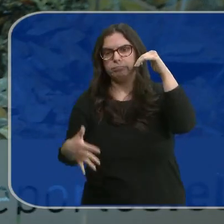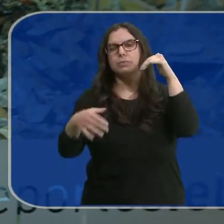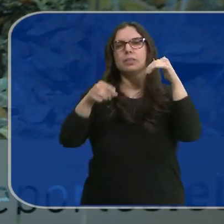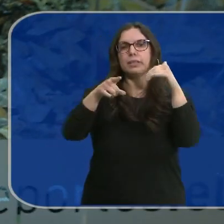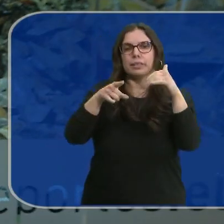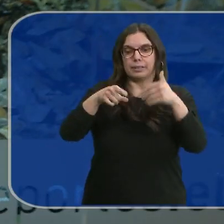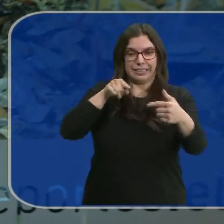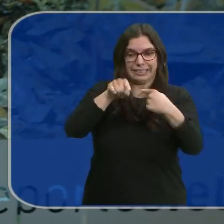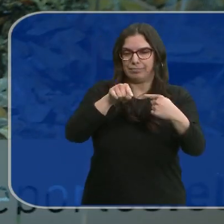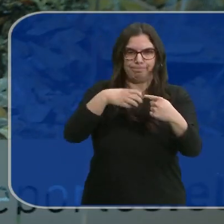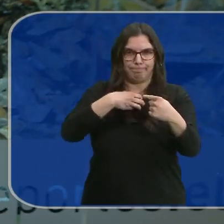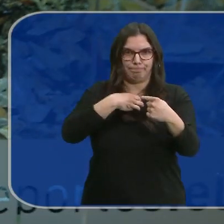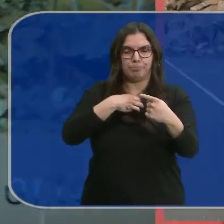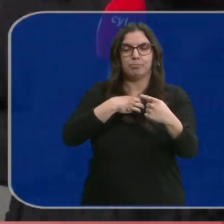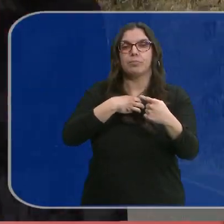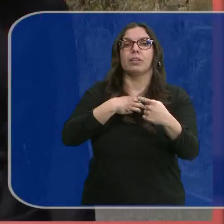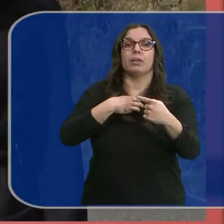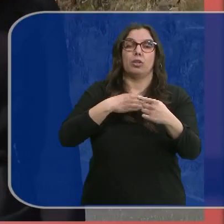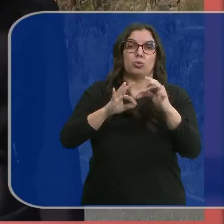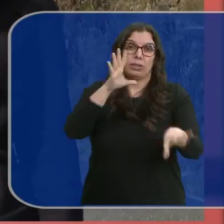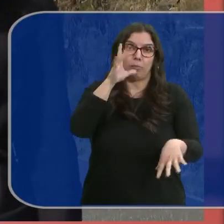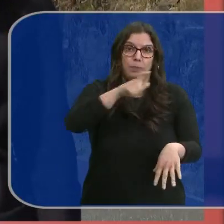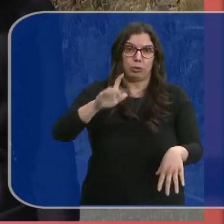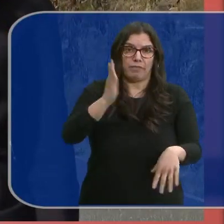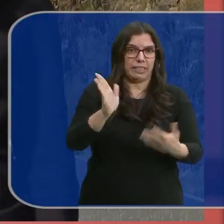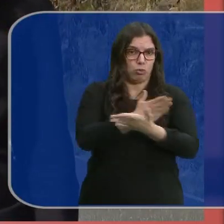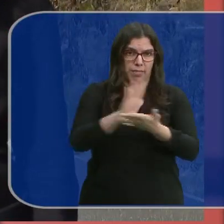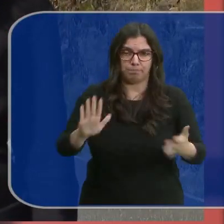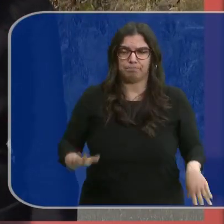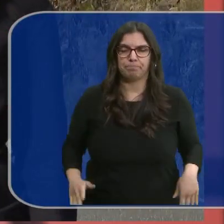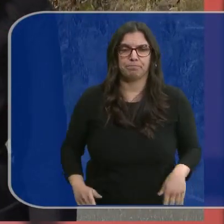y taponan los accesos. No ha habido, eso sí, daños personales. Silvia Nogueiro.